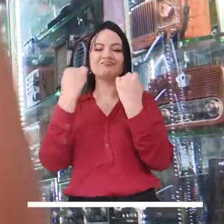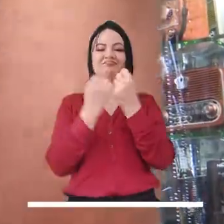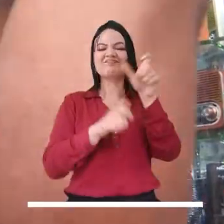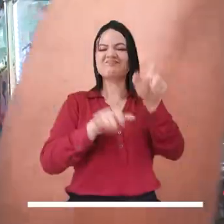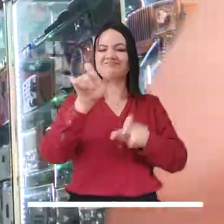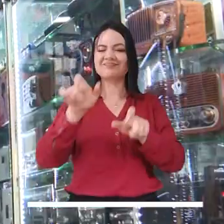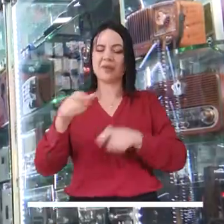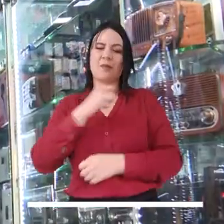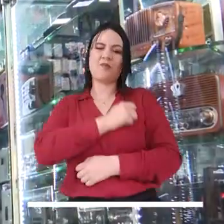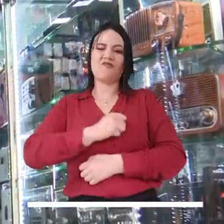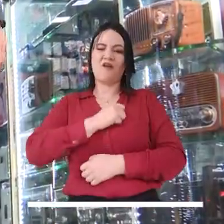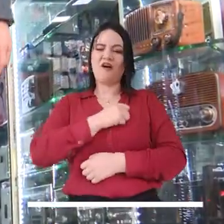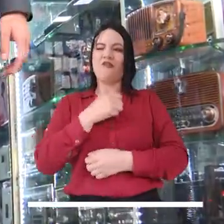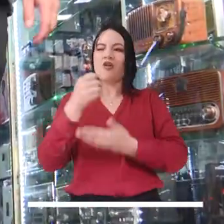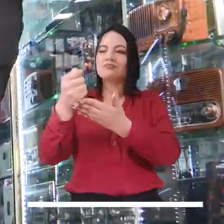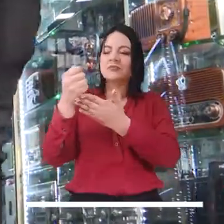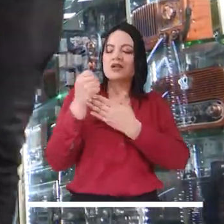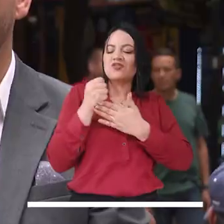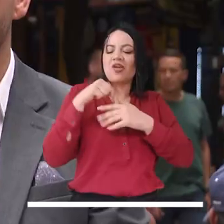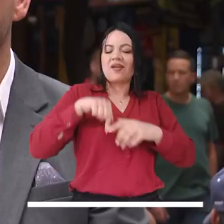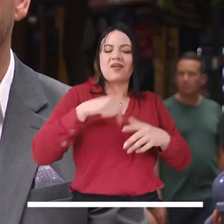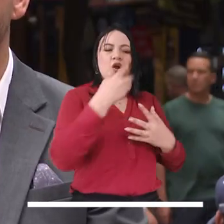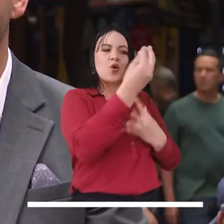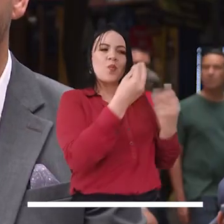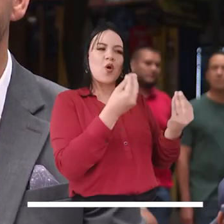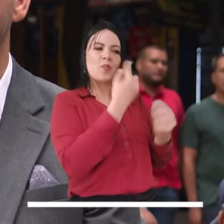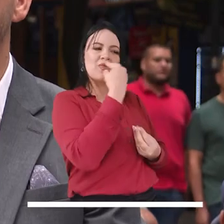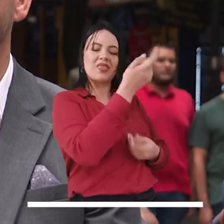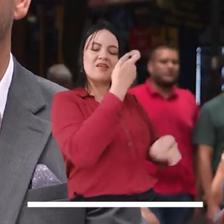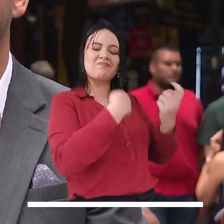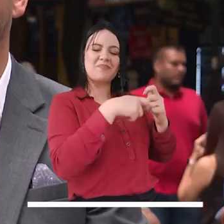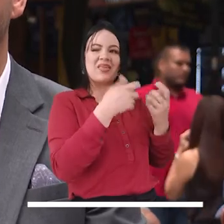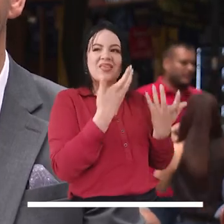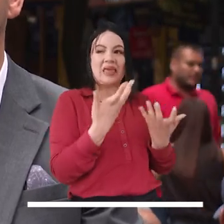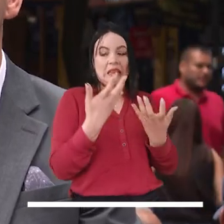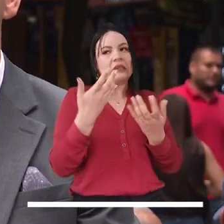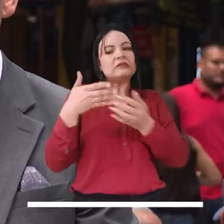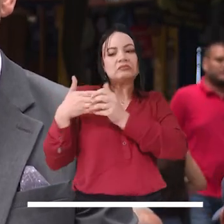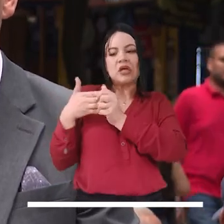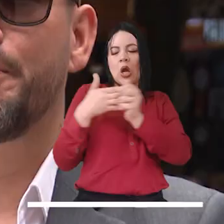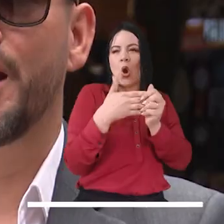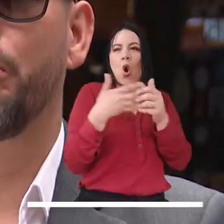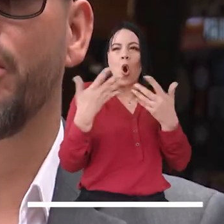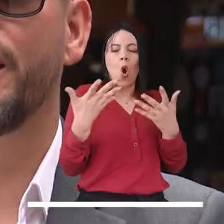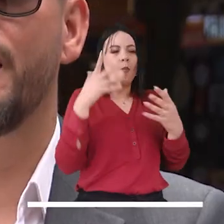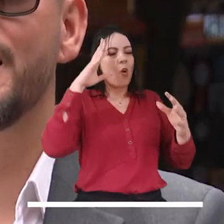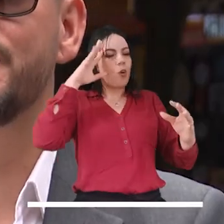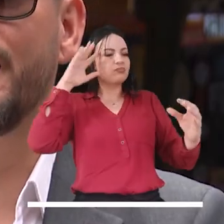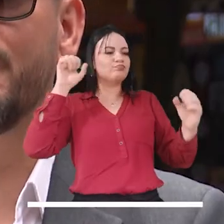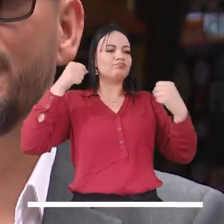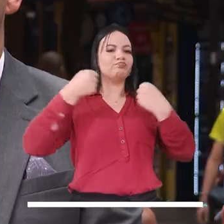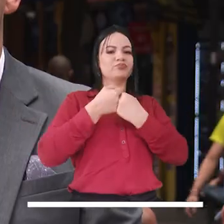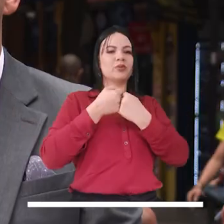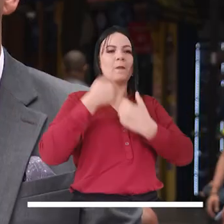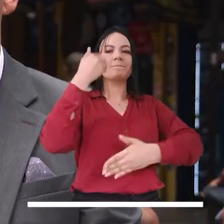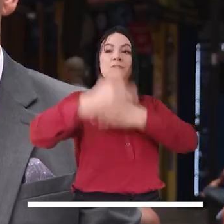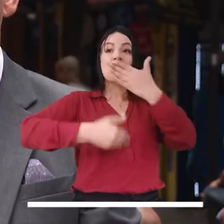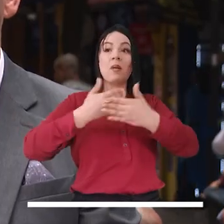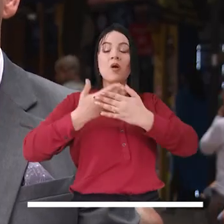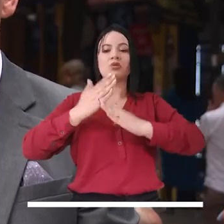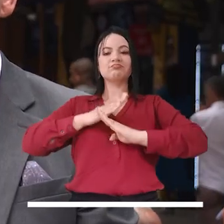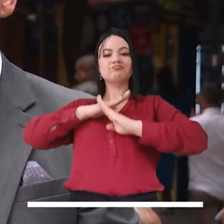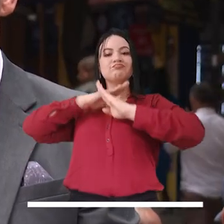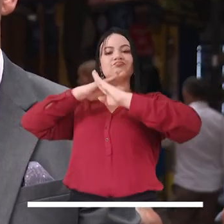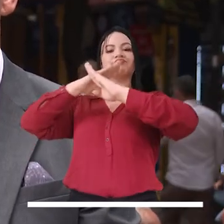concejales es que nos den también una ruta a nosotros los empresarios en donde podamos coincidir para poder hacer de manera